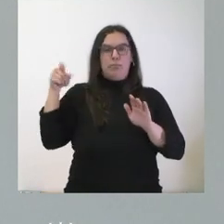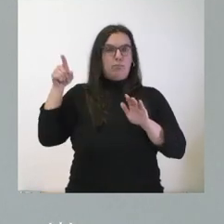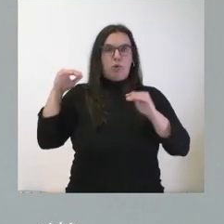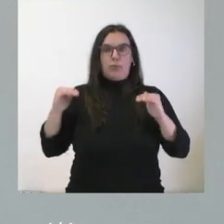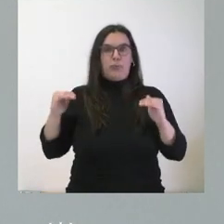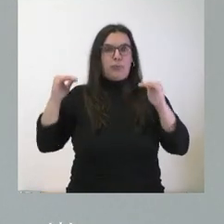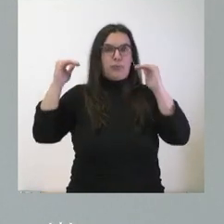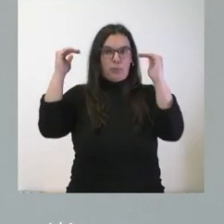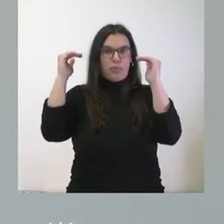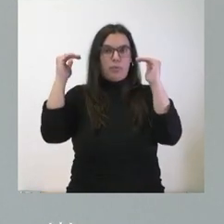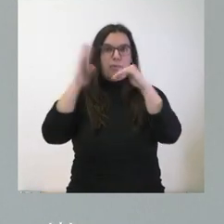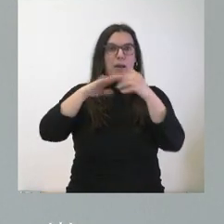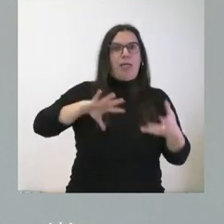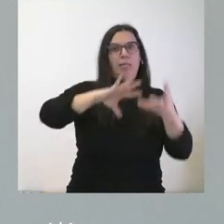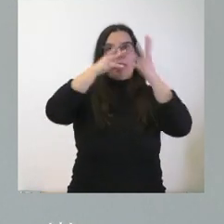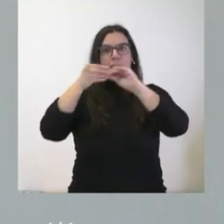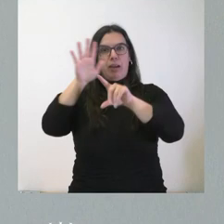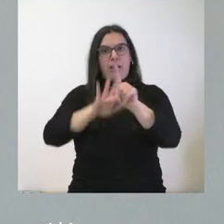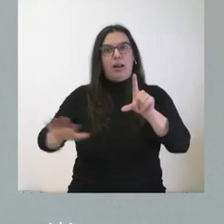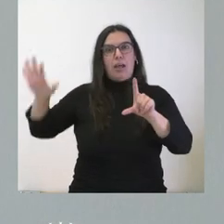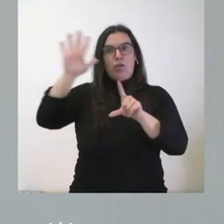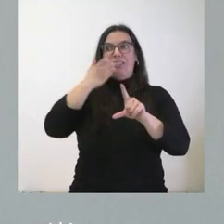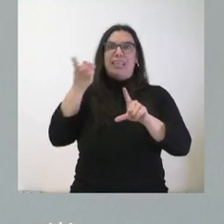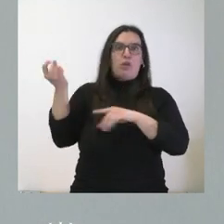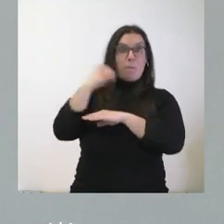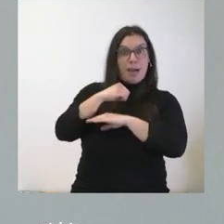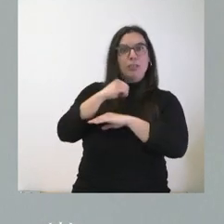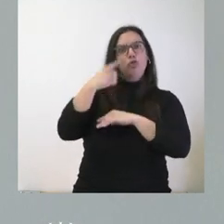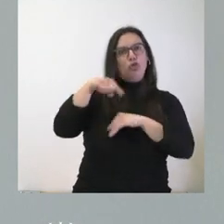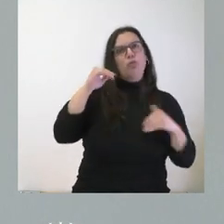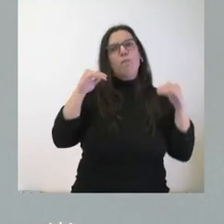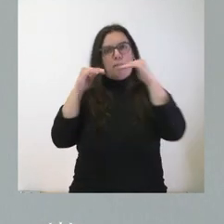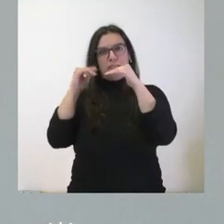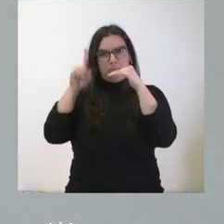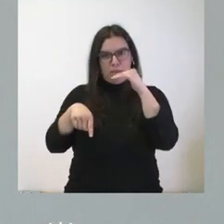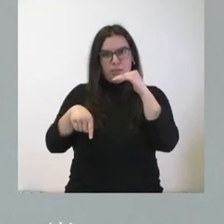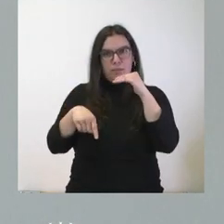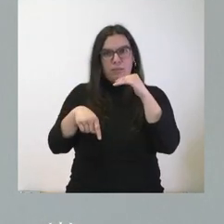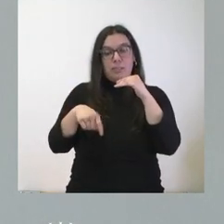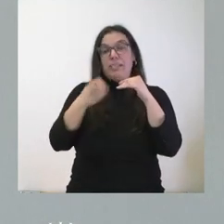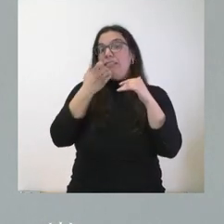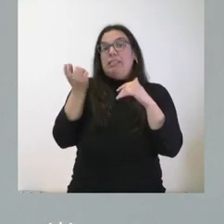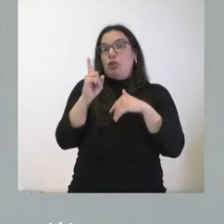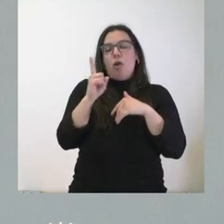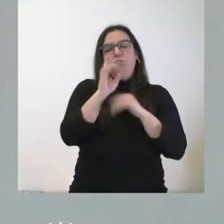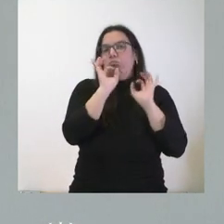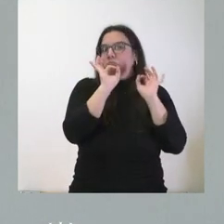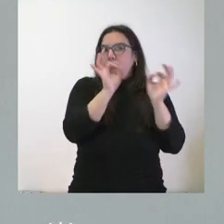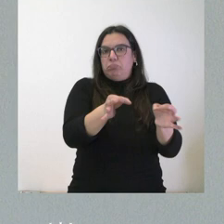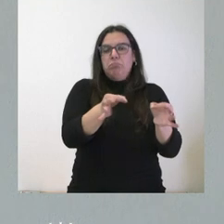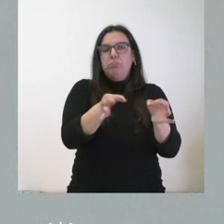finalmente adaptada en el ámbito nacional, fuera superior a estos 23 céntimos. En caso contrario, nosotros siempre